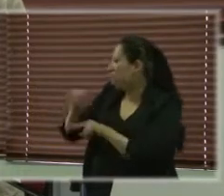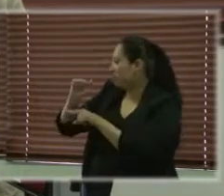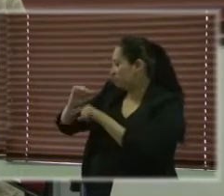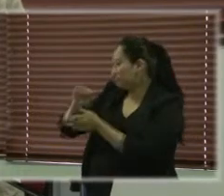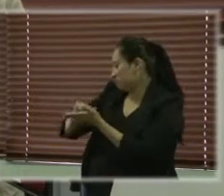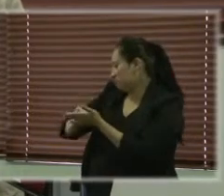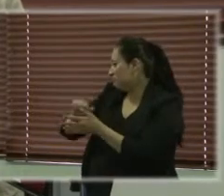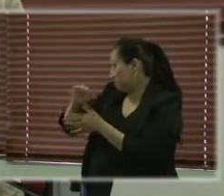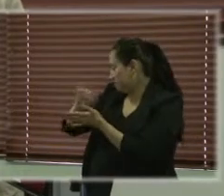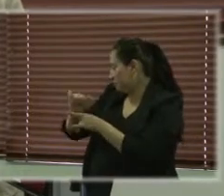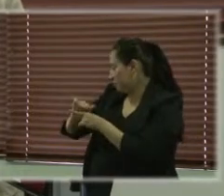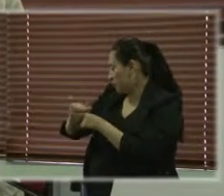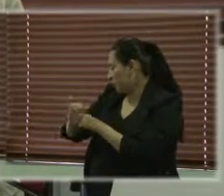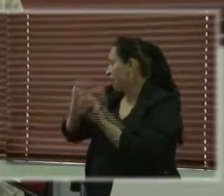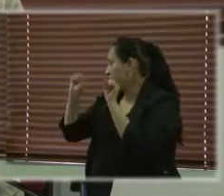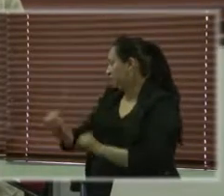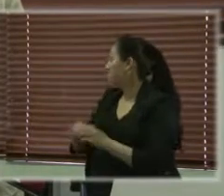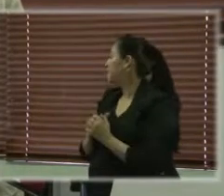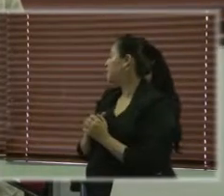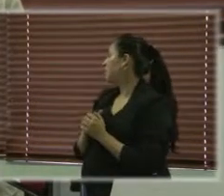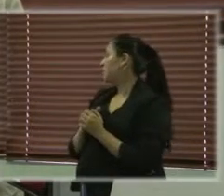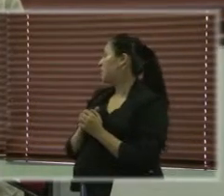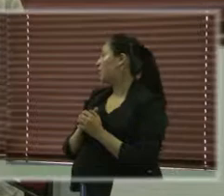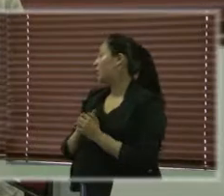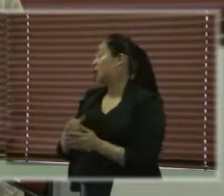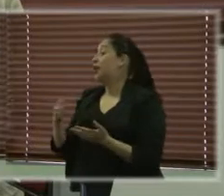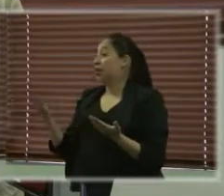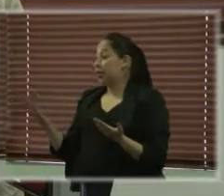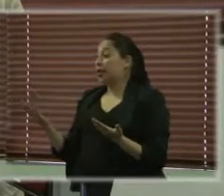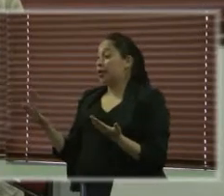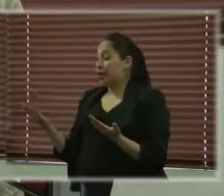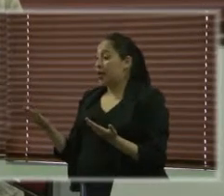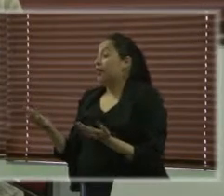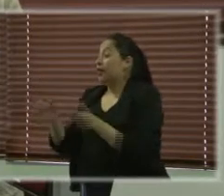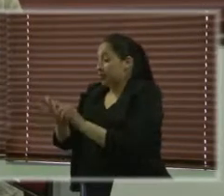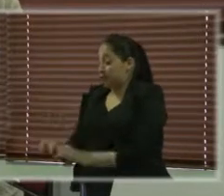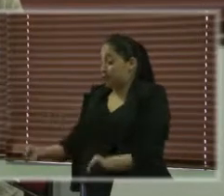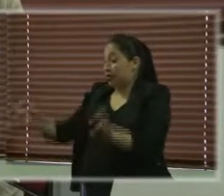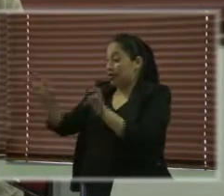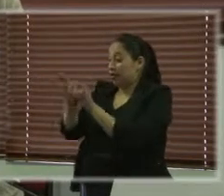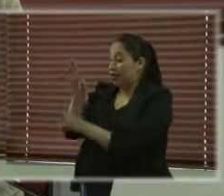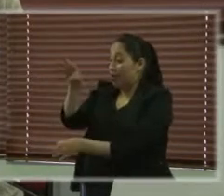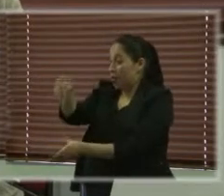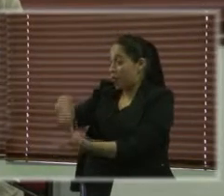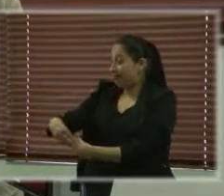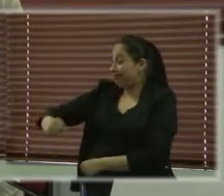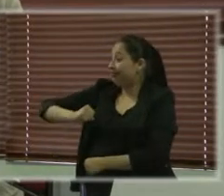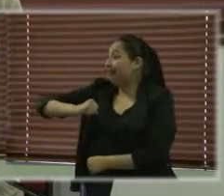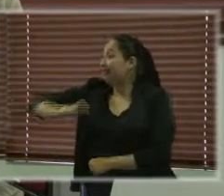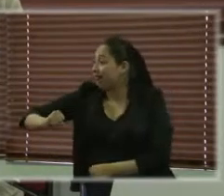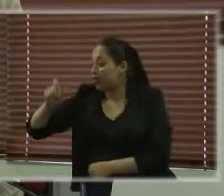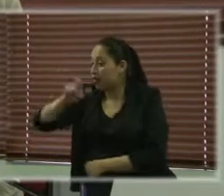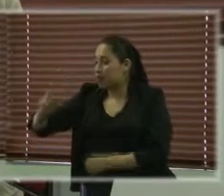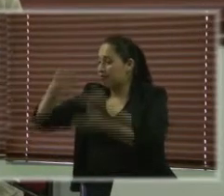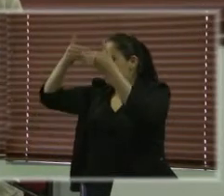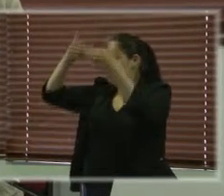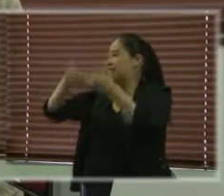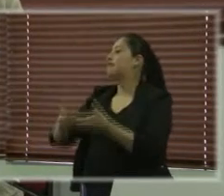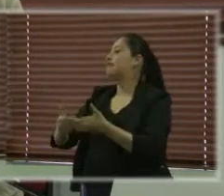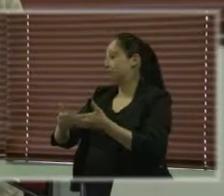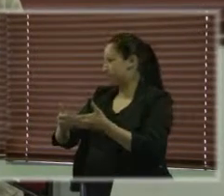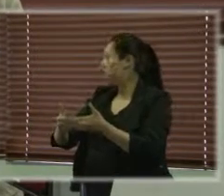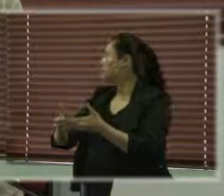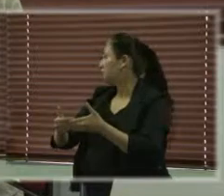Por supuesto que esto tiene que ver con los derechos de las personas con discapacidad, sobre todo,